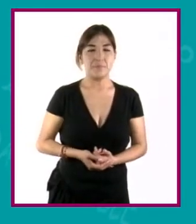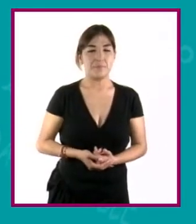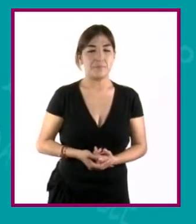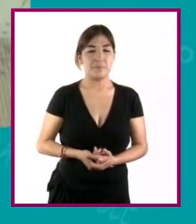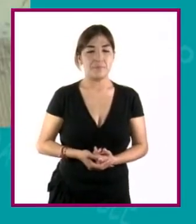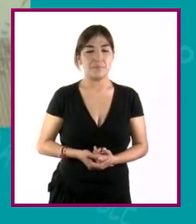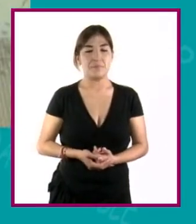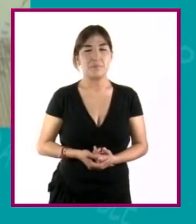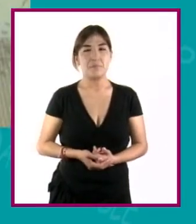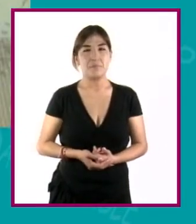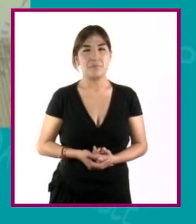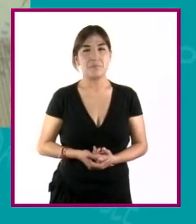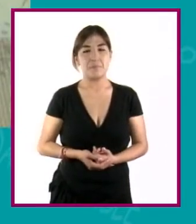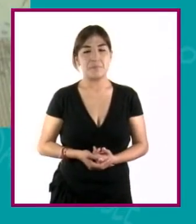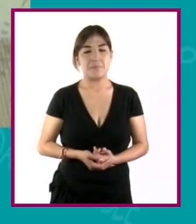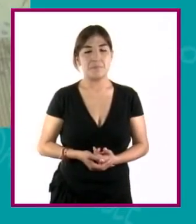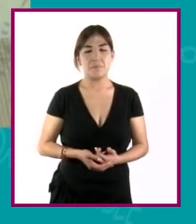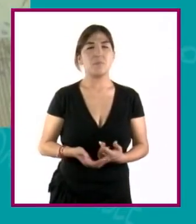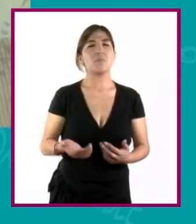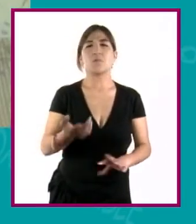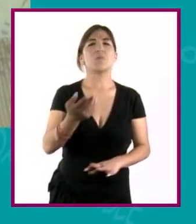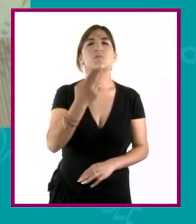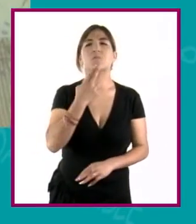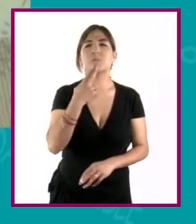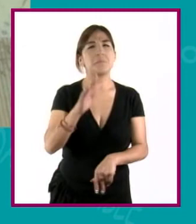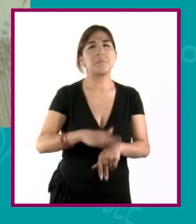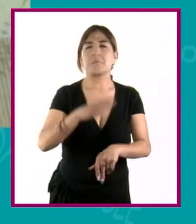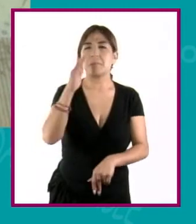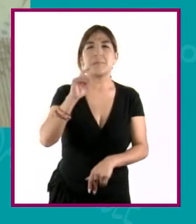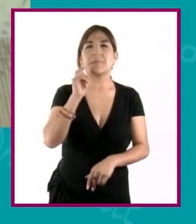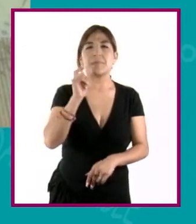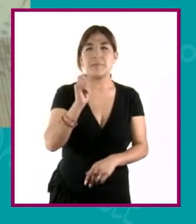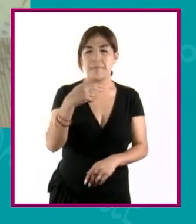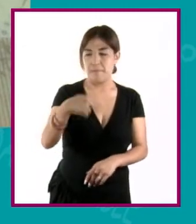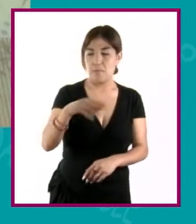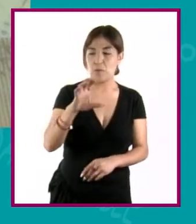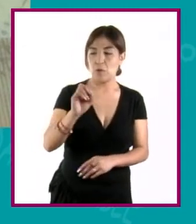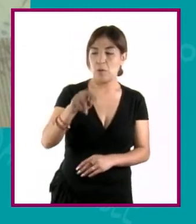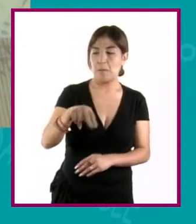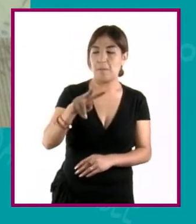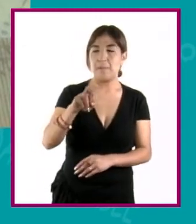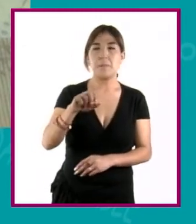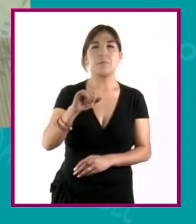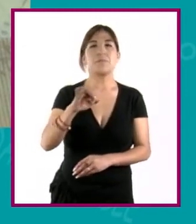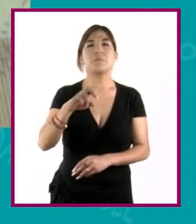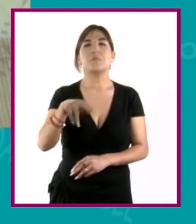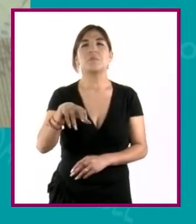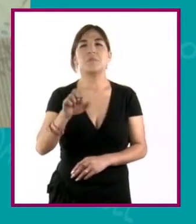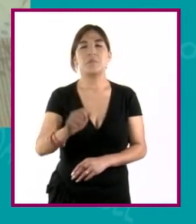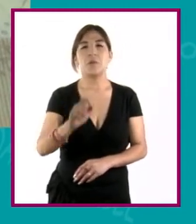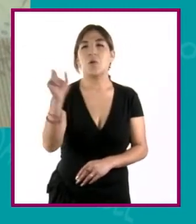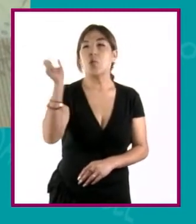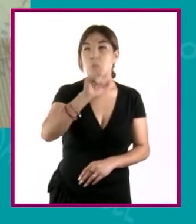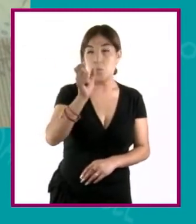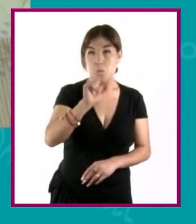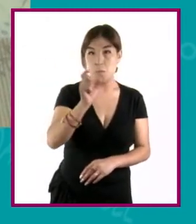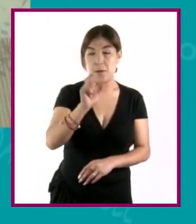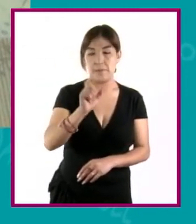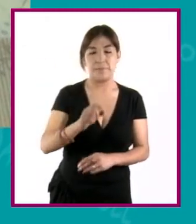Y normalmente utilizamos convenciones cuando nosotros tratamos de identificar